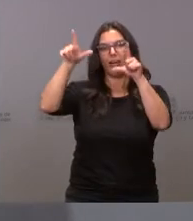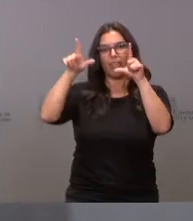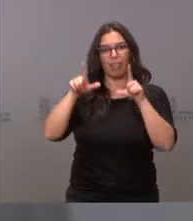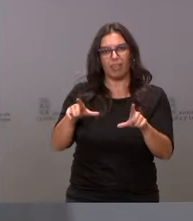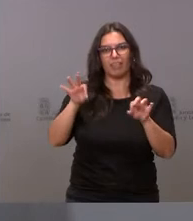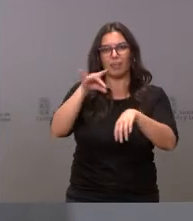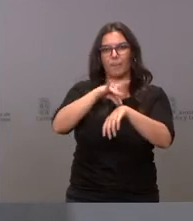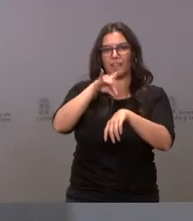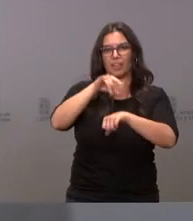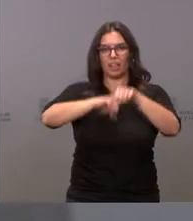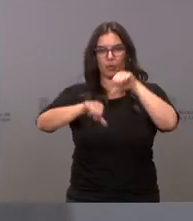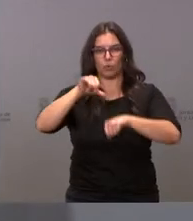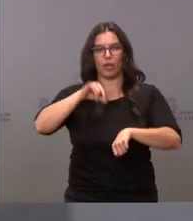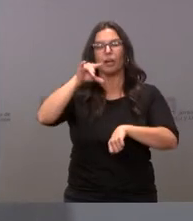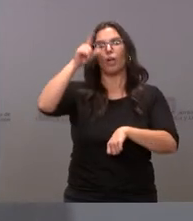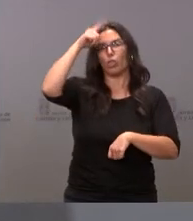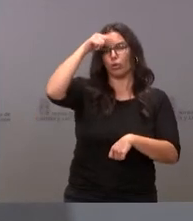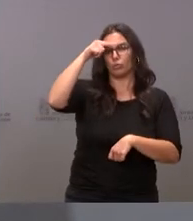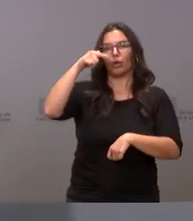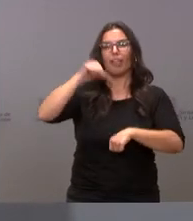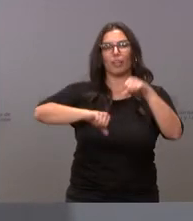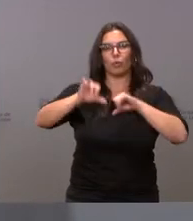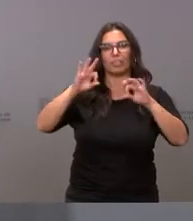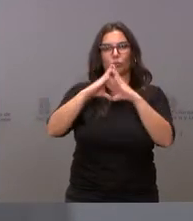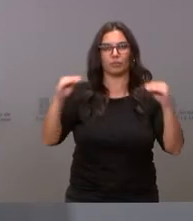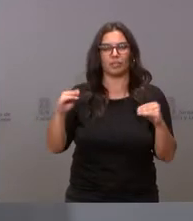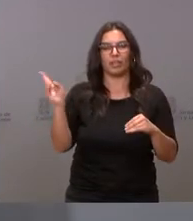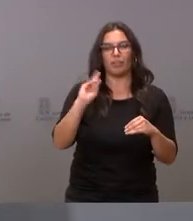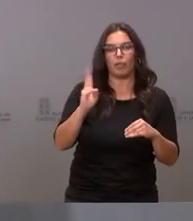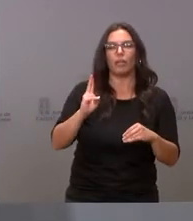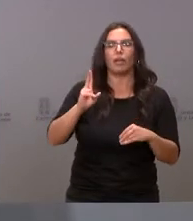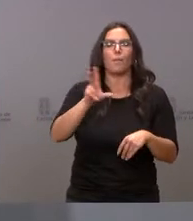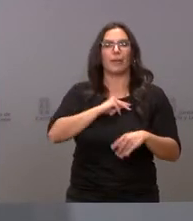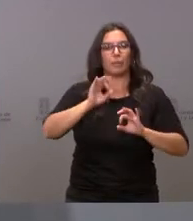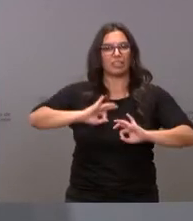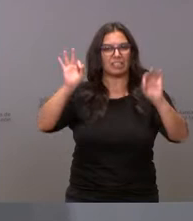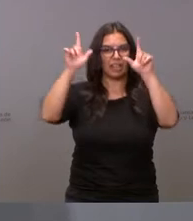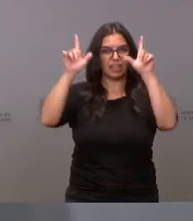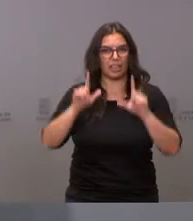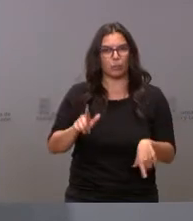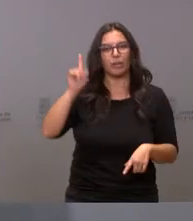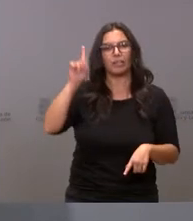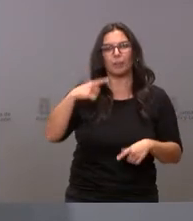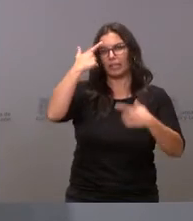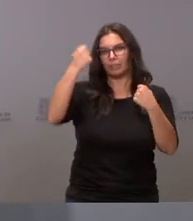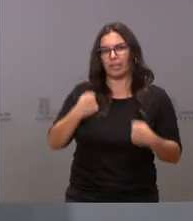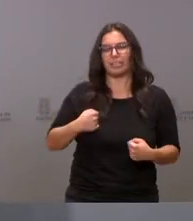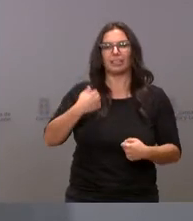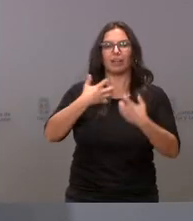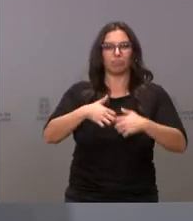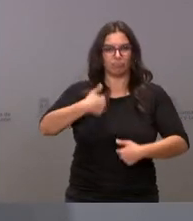en Medicina y Cirugía, es doctora en Medicina por la Universidad de Valladolid, premio extraordinario de licenciatura, especialista en aparato digestivo,